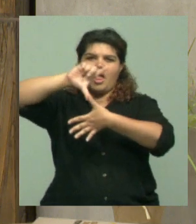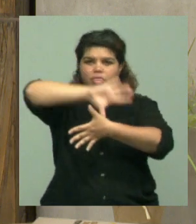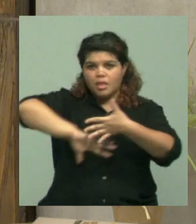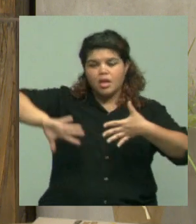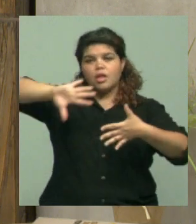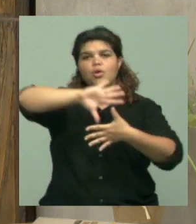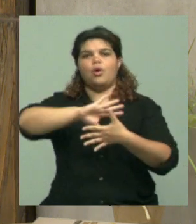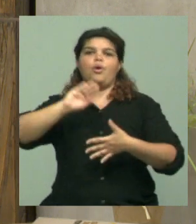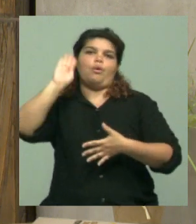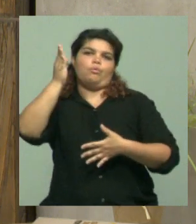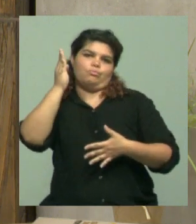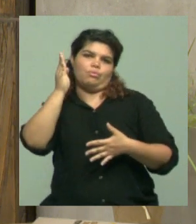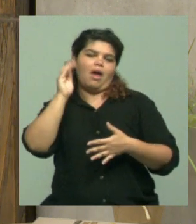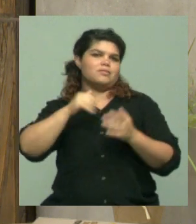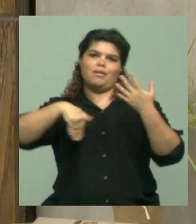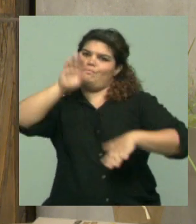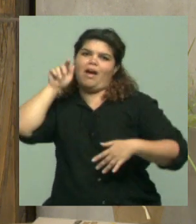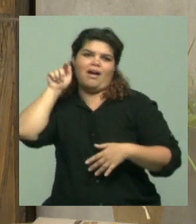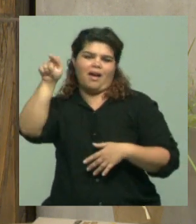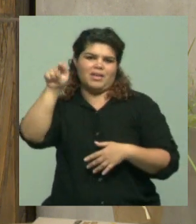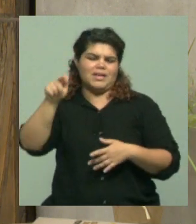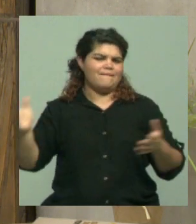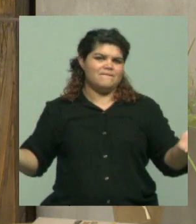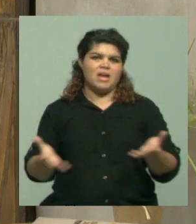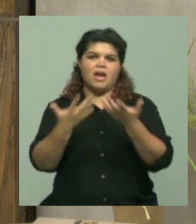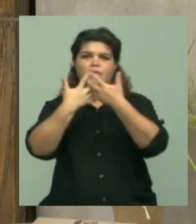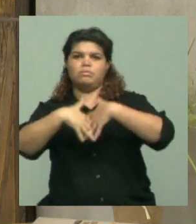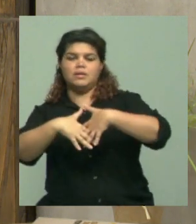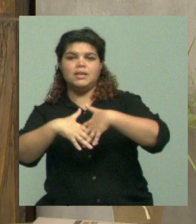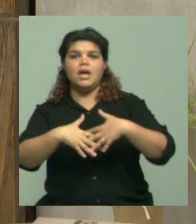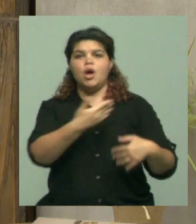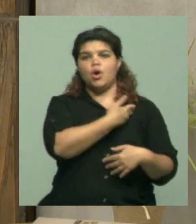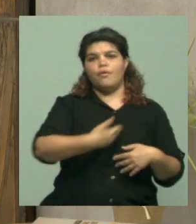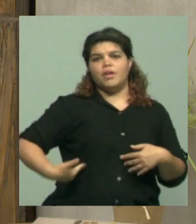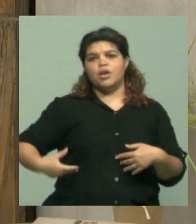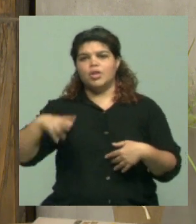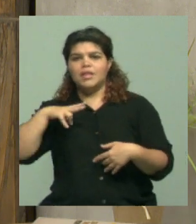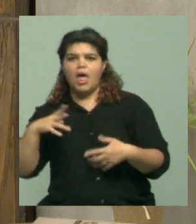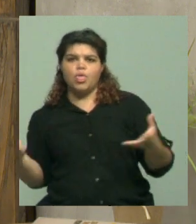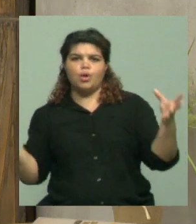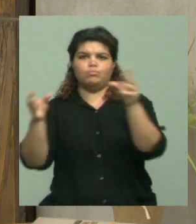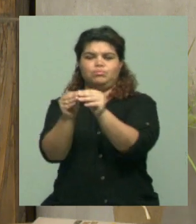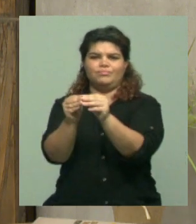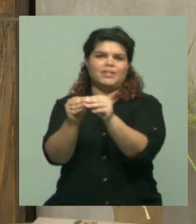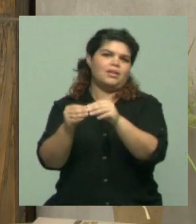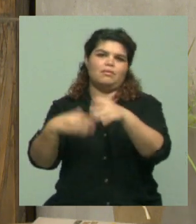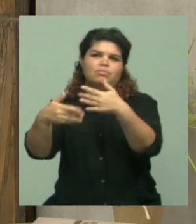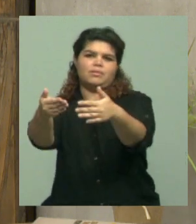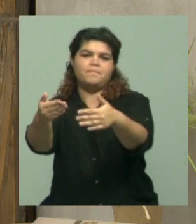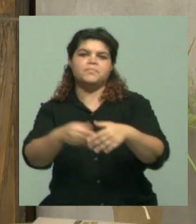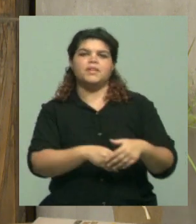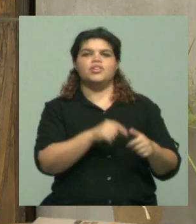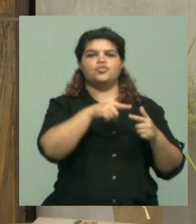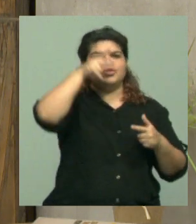decir Brasil, hay una mayor relación, hay un mayor sinergismo entre privado y estatal. Brasil, Chile, inclusive Uruguay.